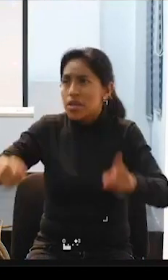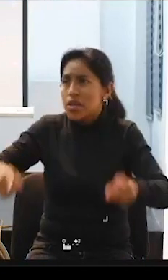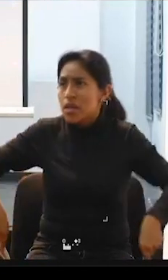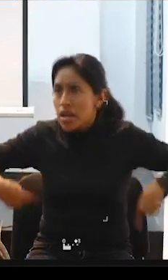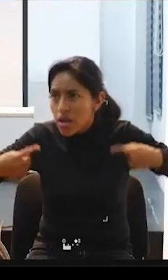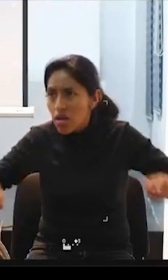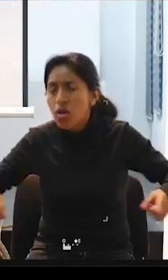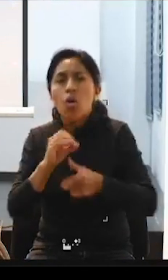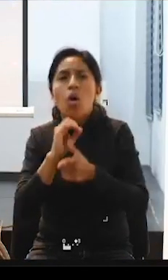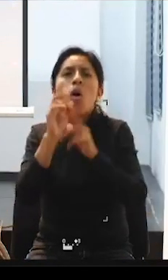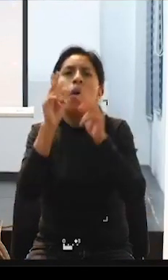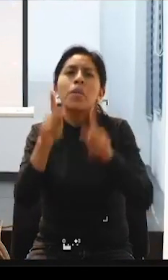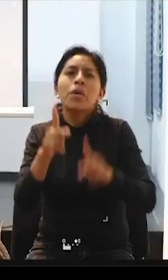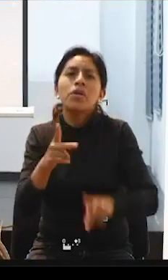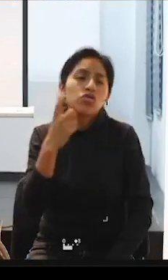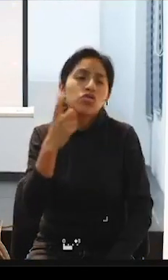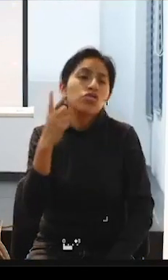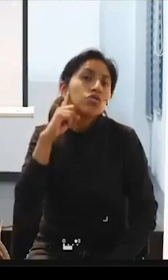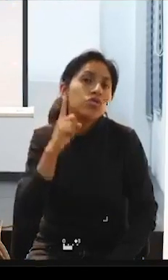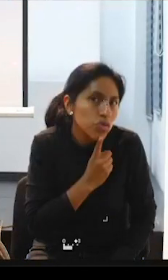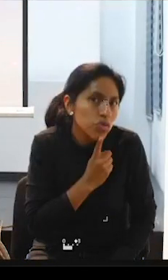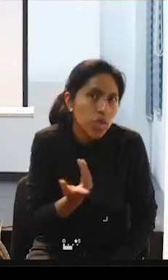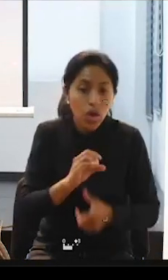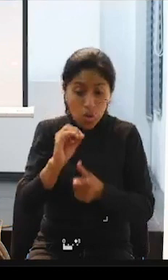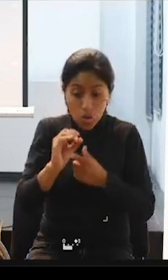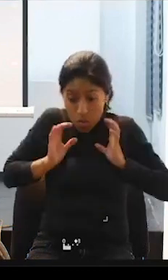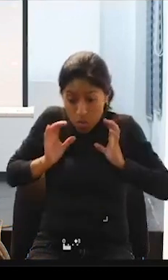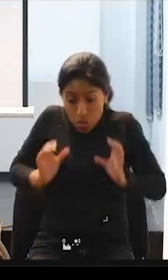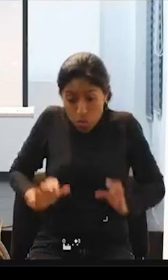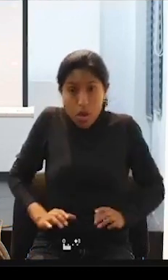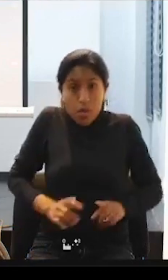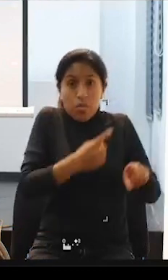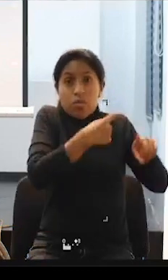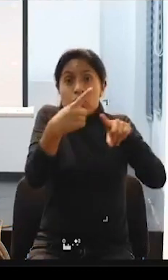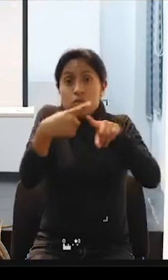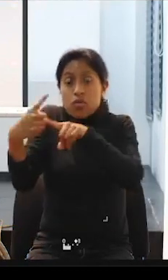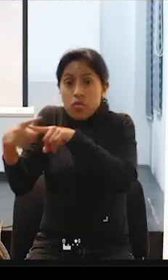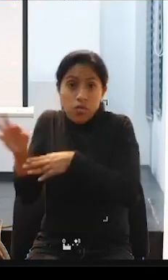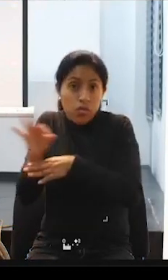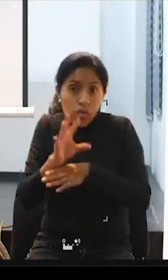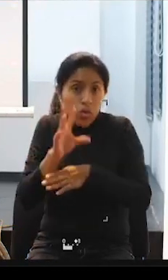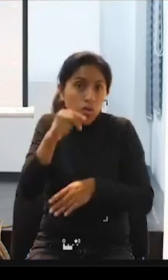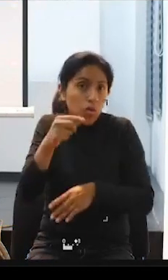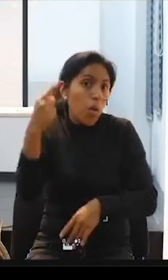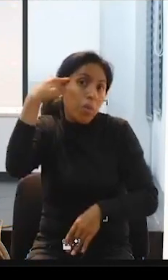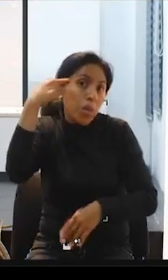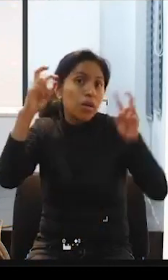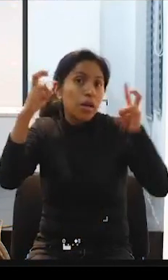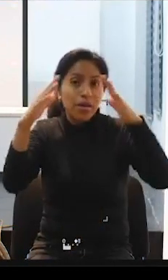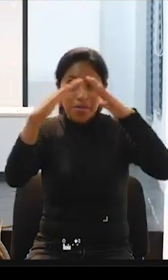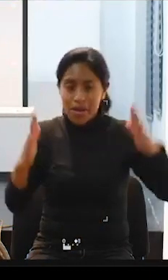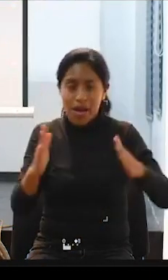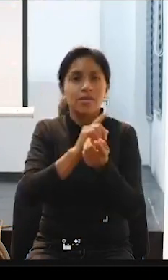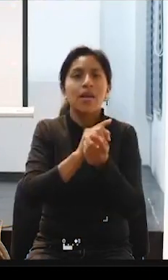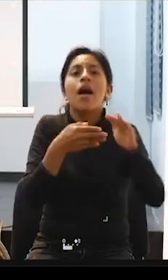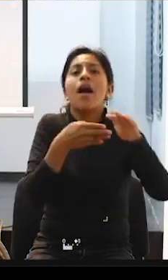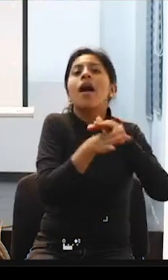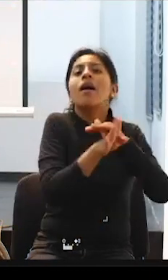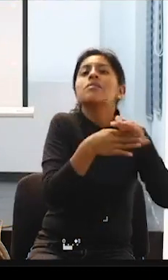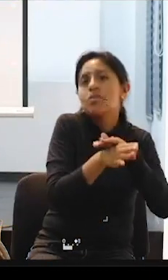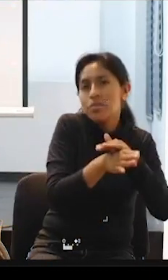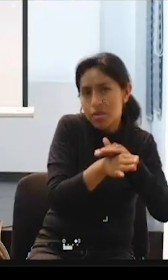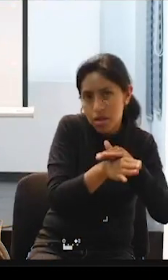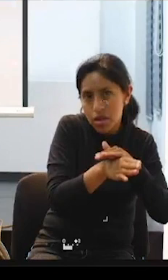sordociegas, para personas pues con diversidades funcionales varias. No estaba pensada la accesibilidad, estaba solo pensada